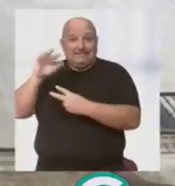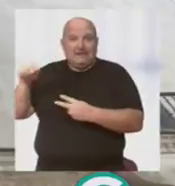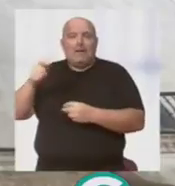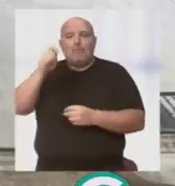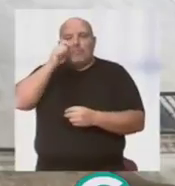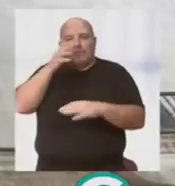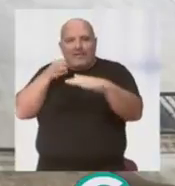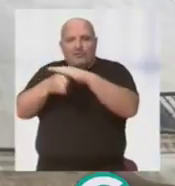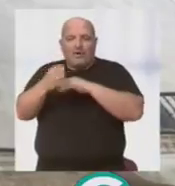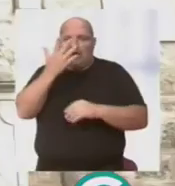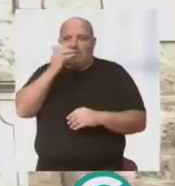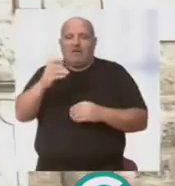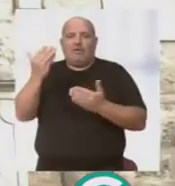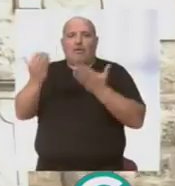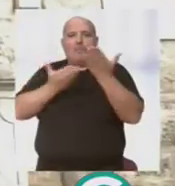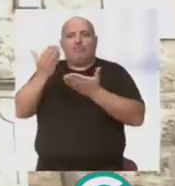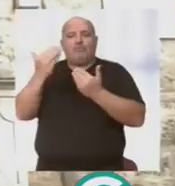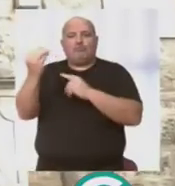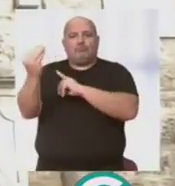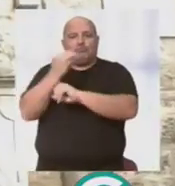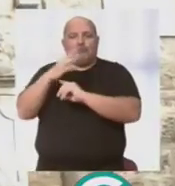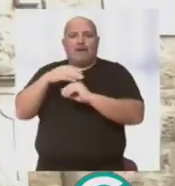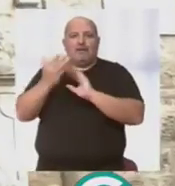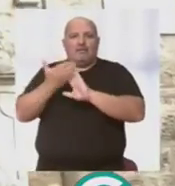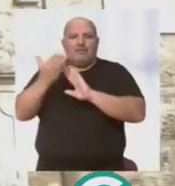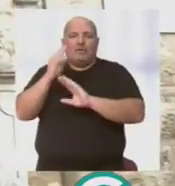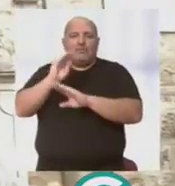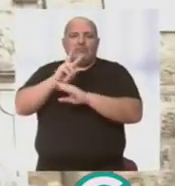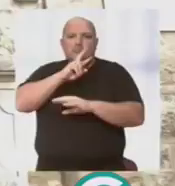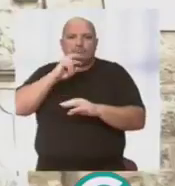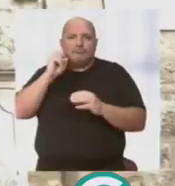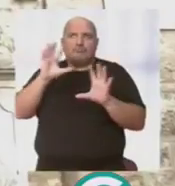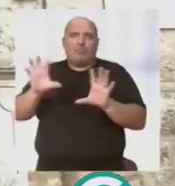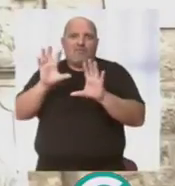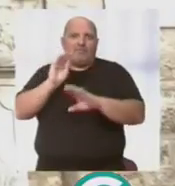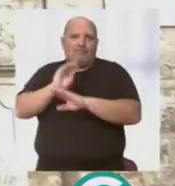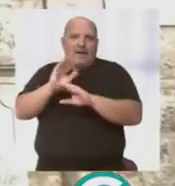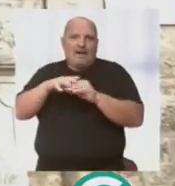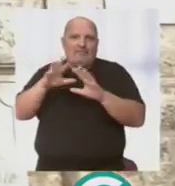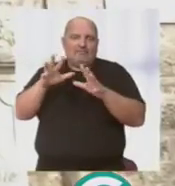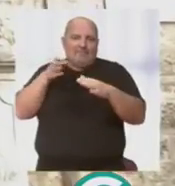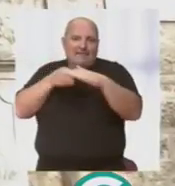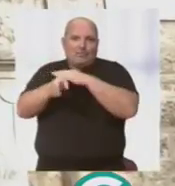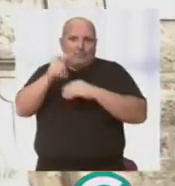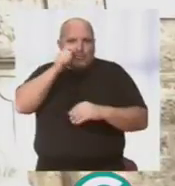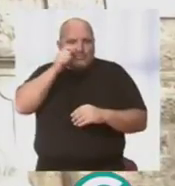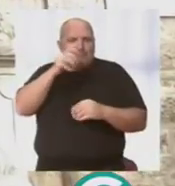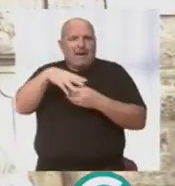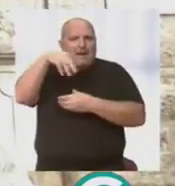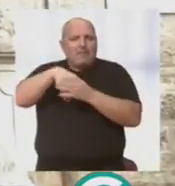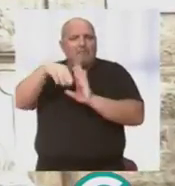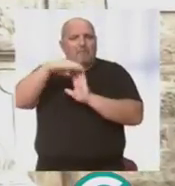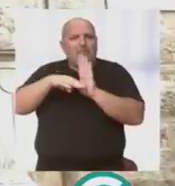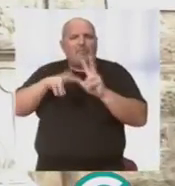Carnaval, a la convocatoria de ayudas para financiar trabajos de conservación de bienes inmuebles del patrimonio histórico español dentro del